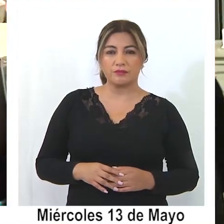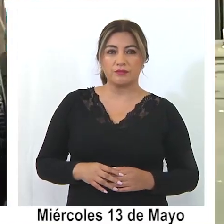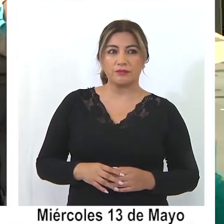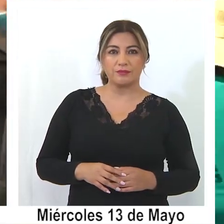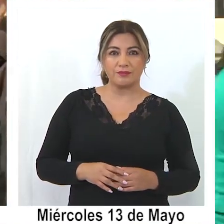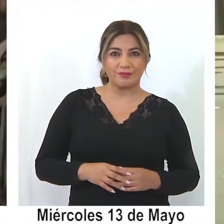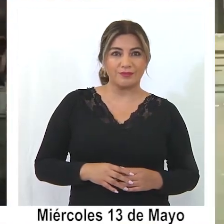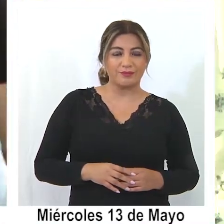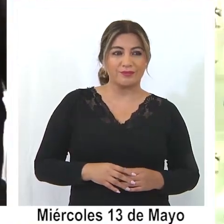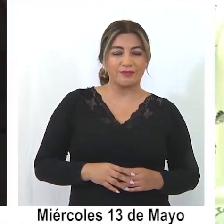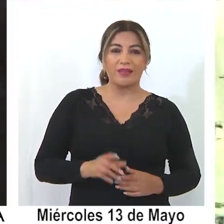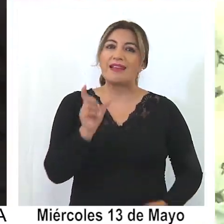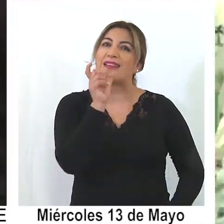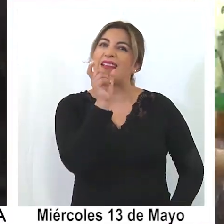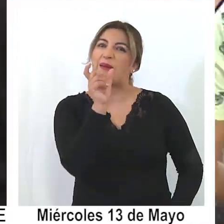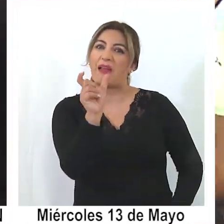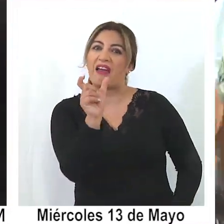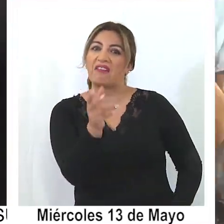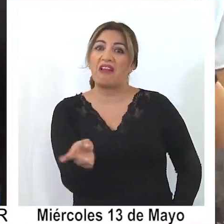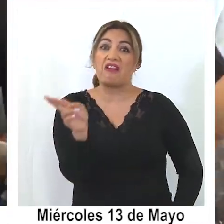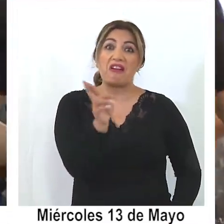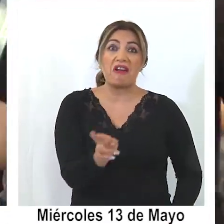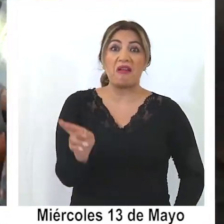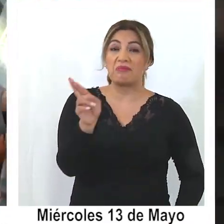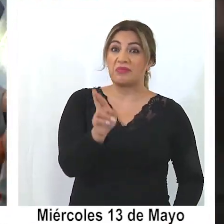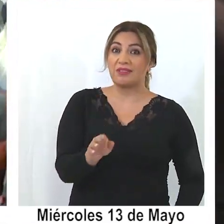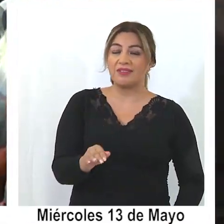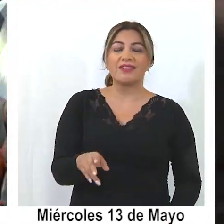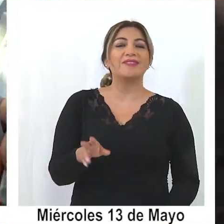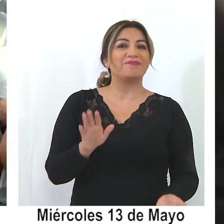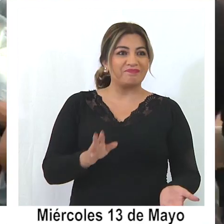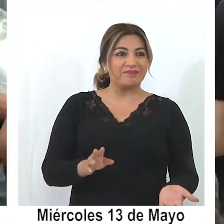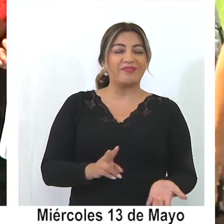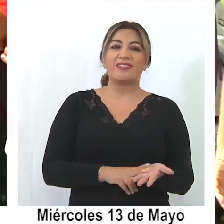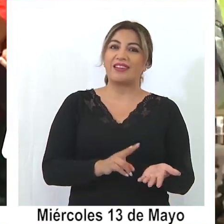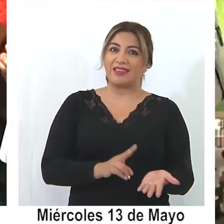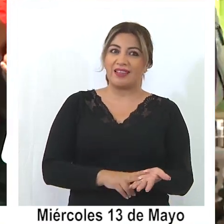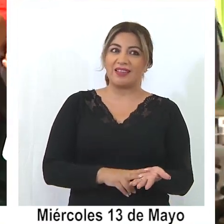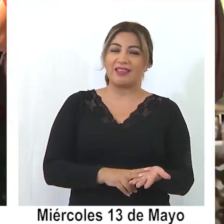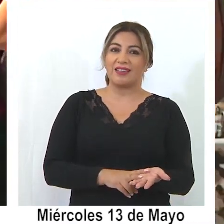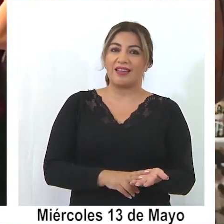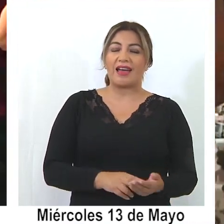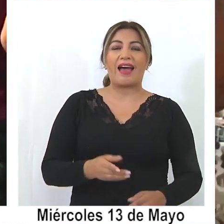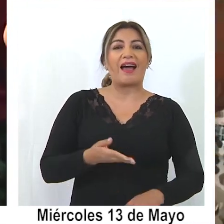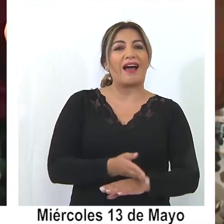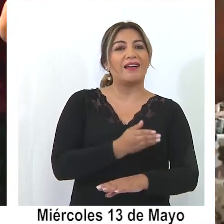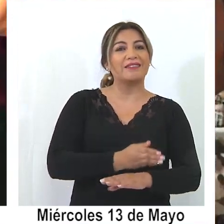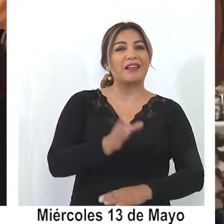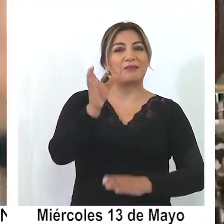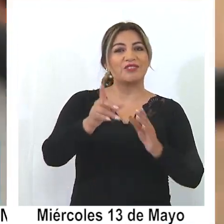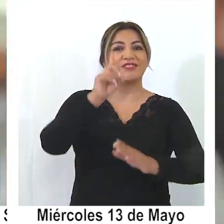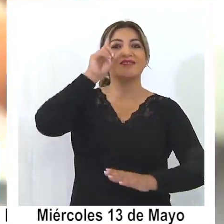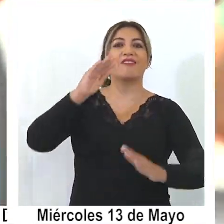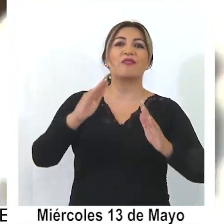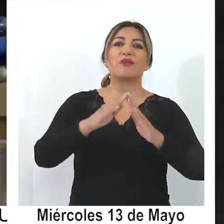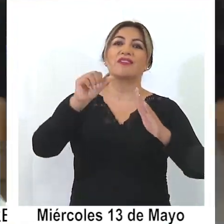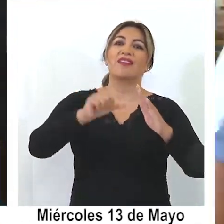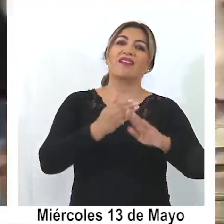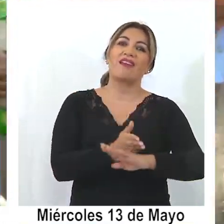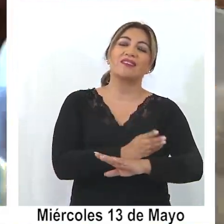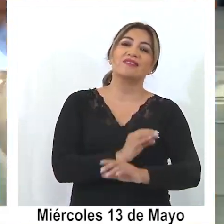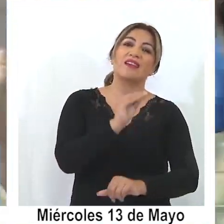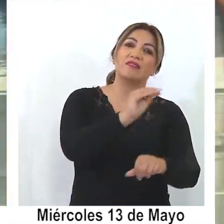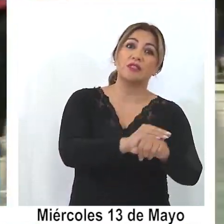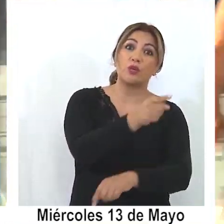Aunque la frase puede ser cliché, esta es sin duda la crónica de una cuarentena anunciada. Hace